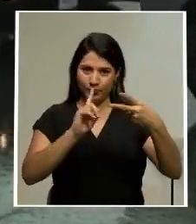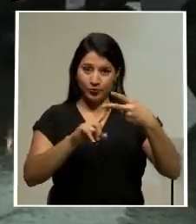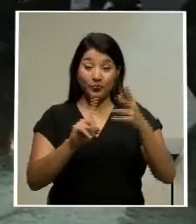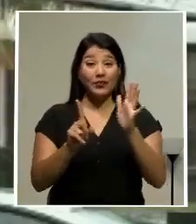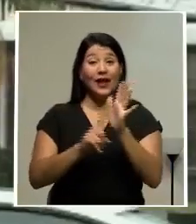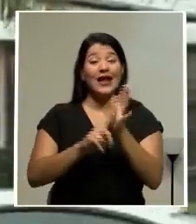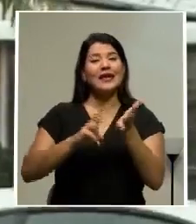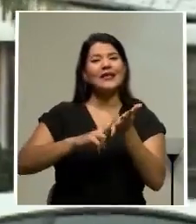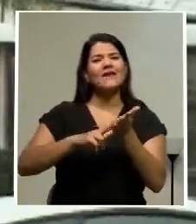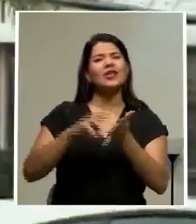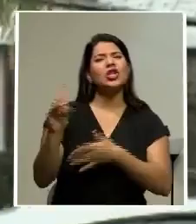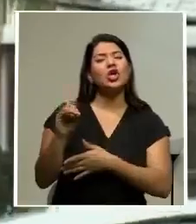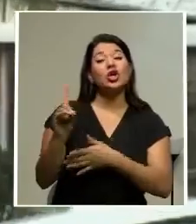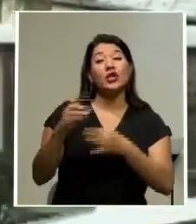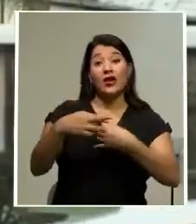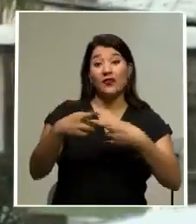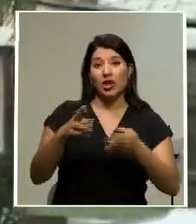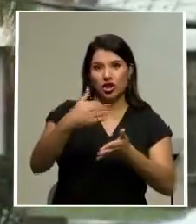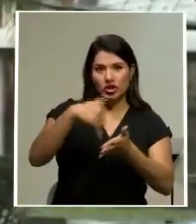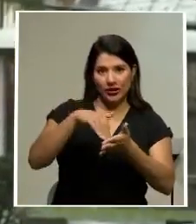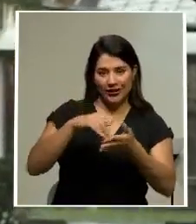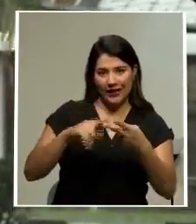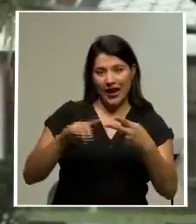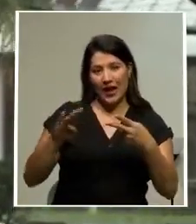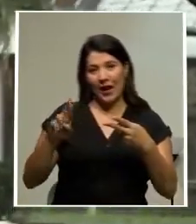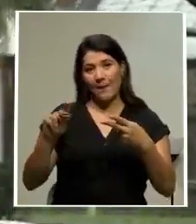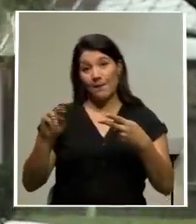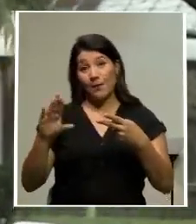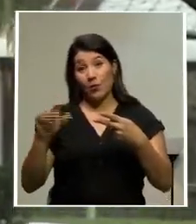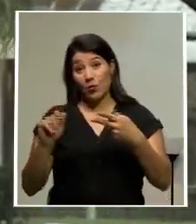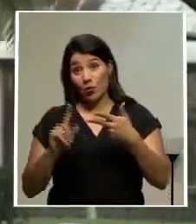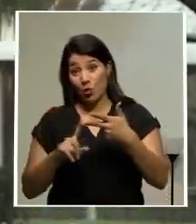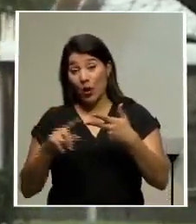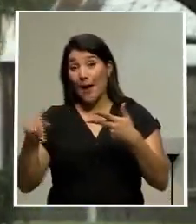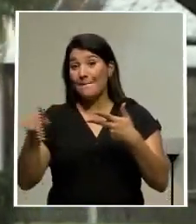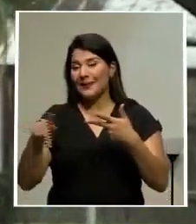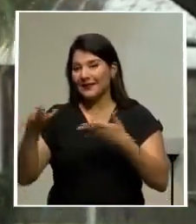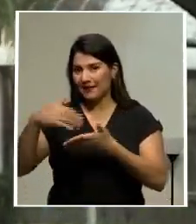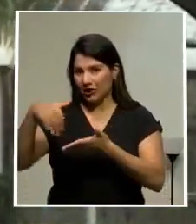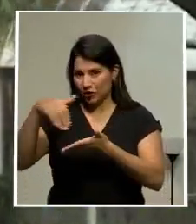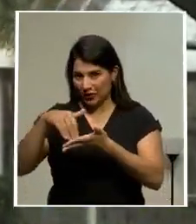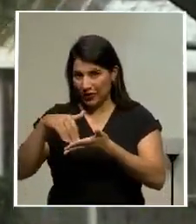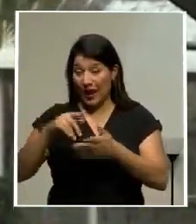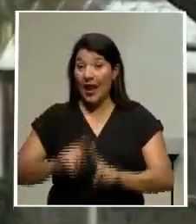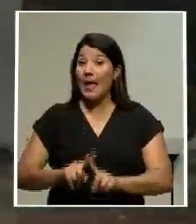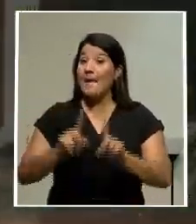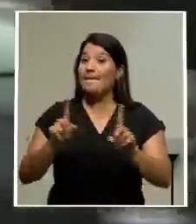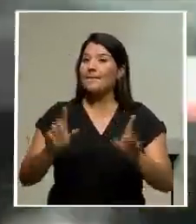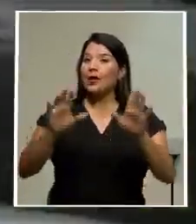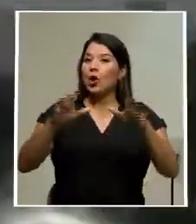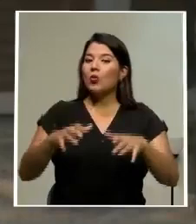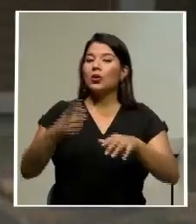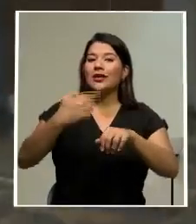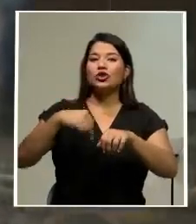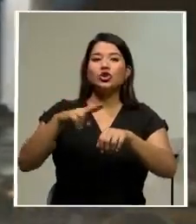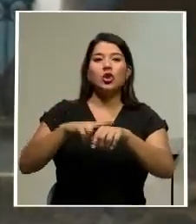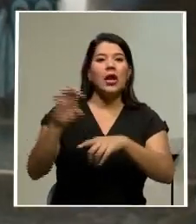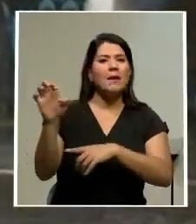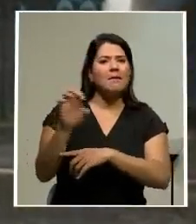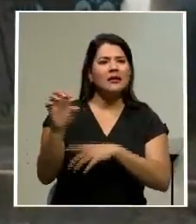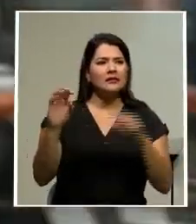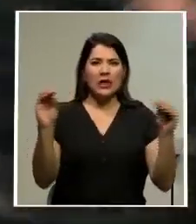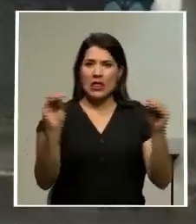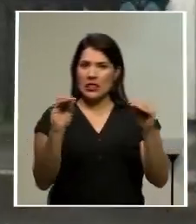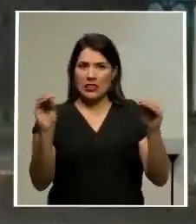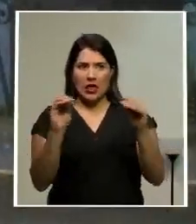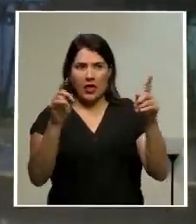alerta verde para la región central, región Brunca y Pacífico Central. Sin embargo, la Comisión Nacional de Emergencias no reportó incidentes